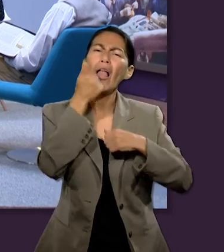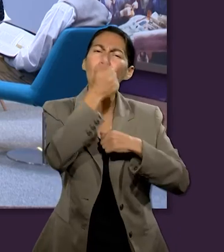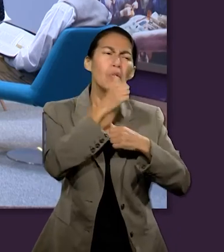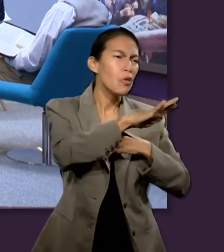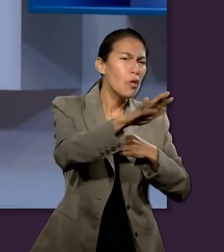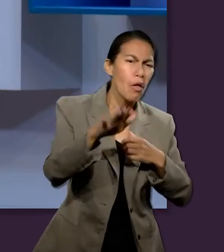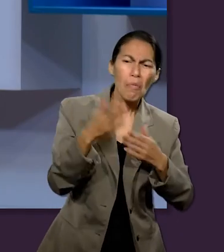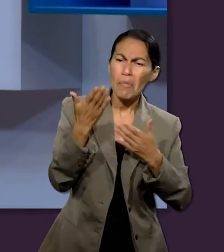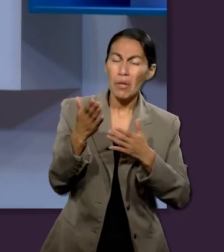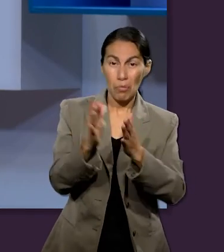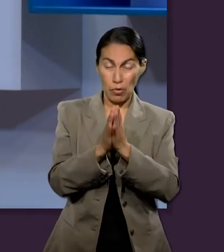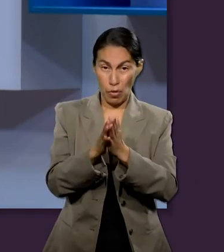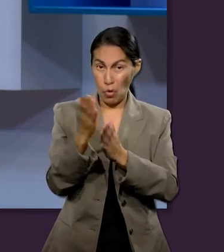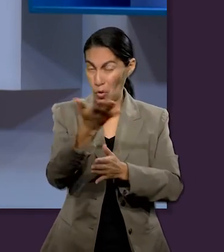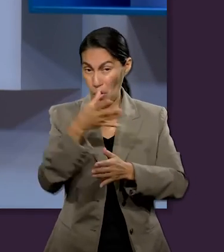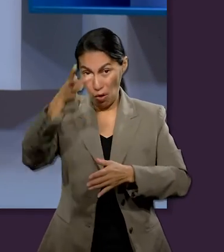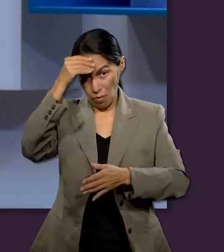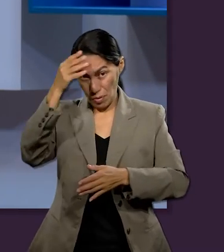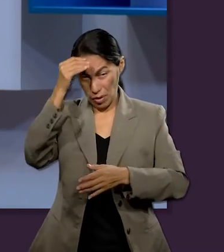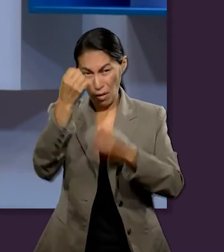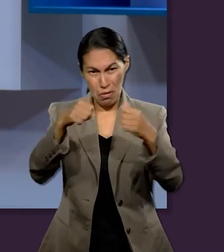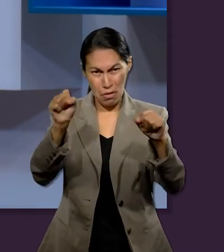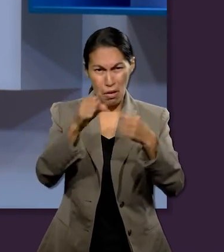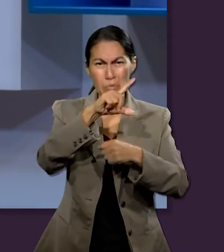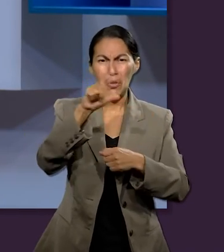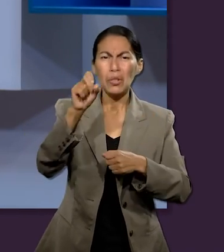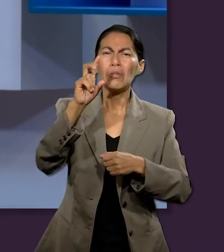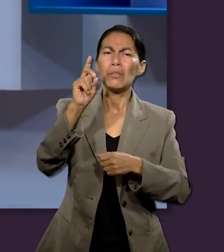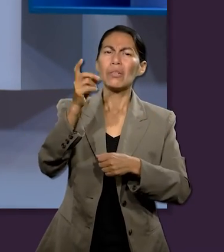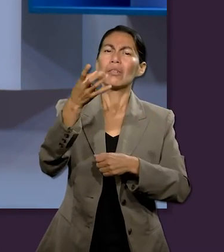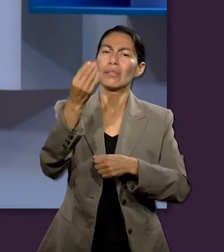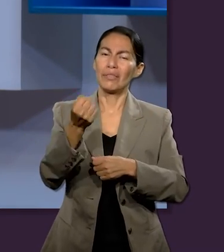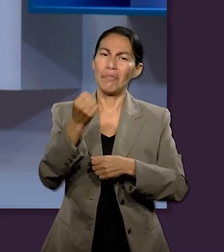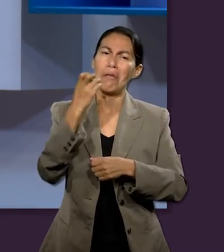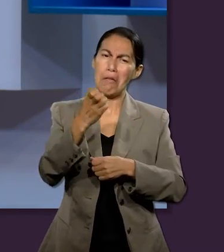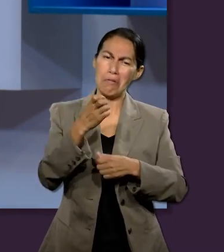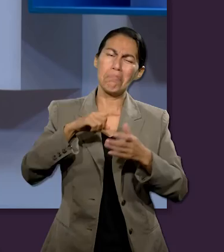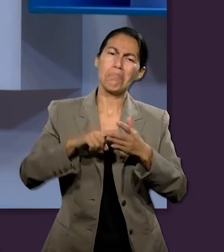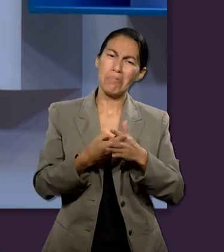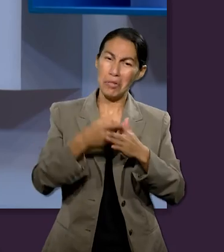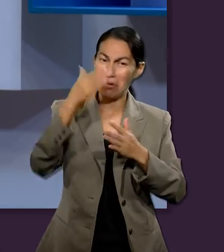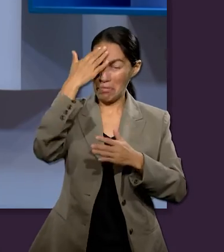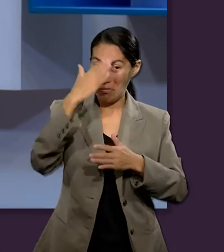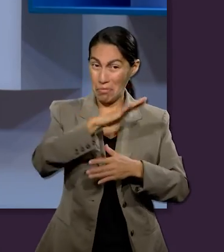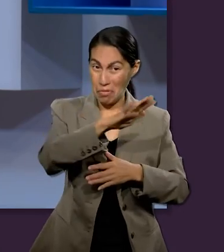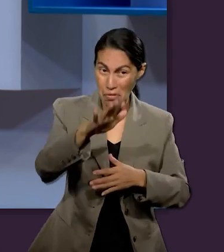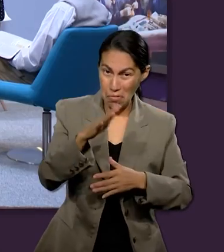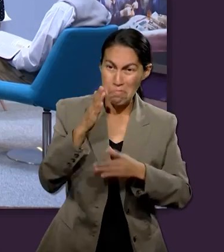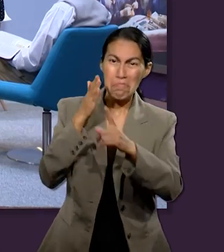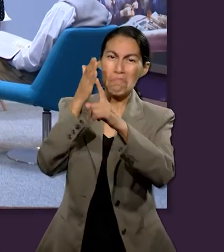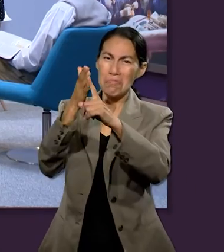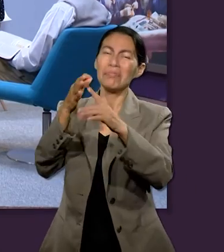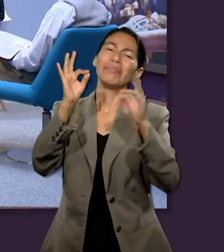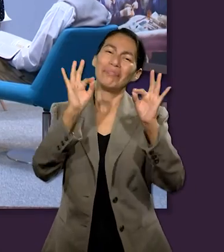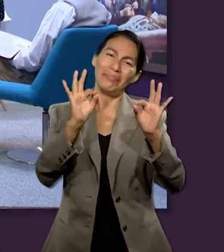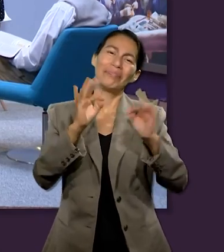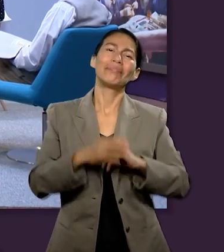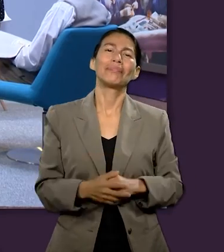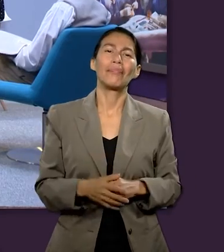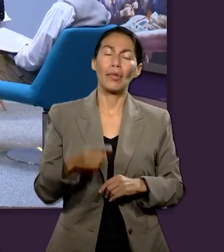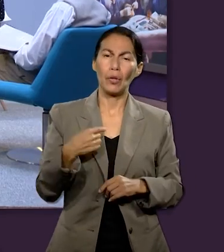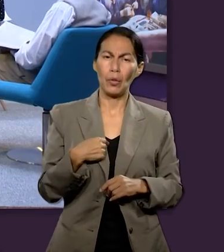les pedí a todos mis alumnos memorizar el salmo 139 que es un buen comienzo de una